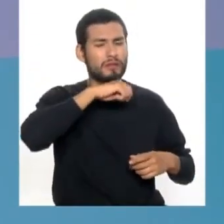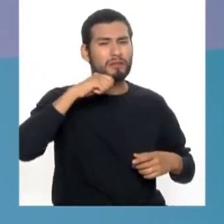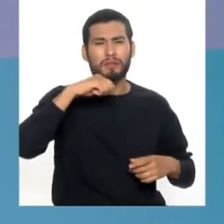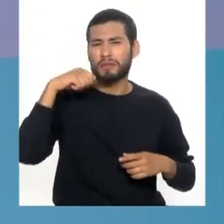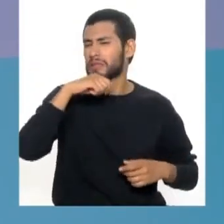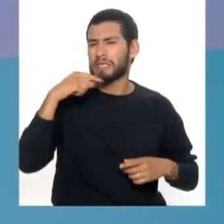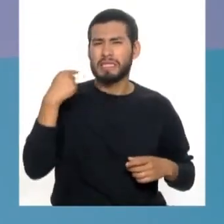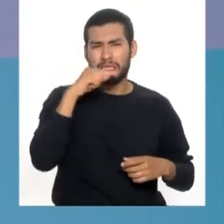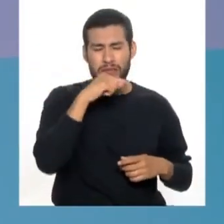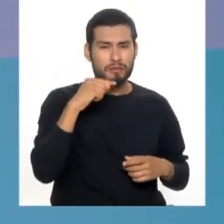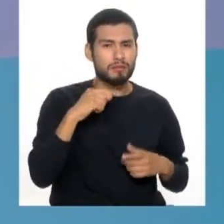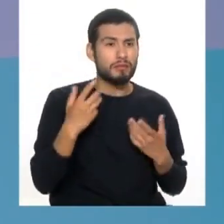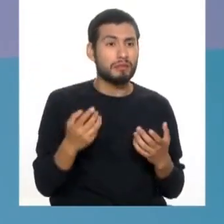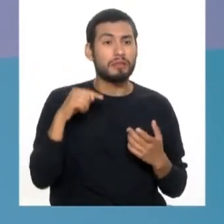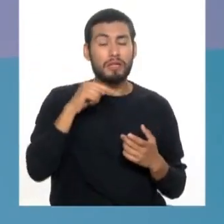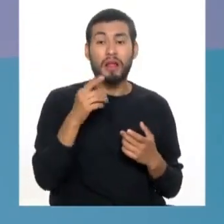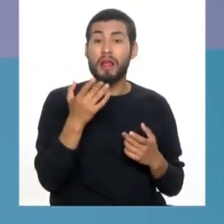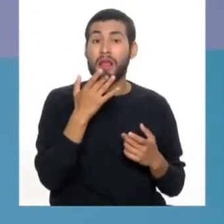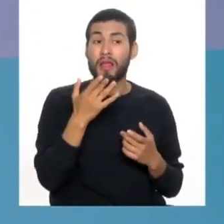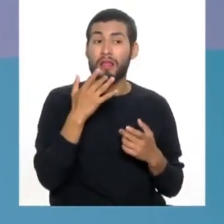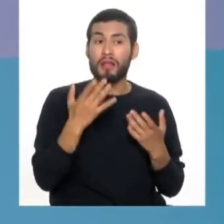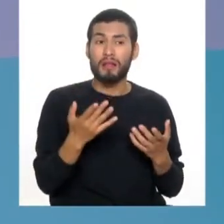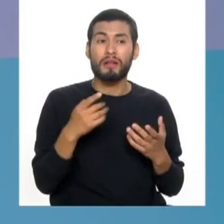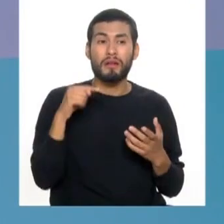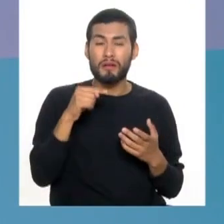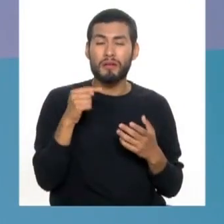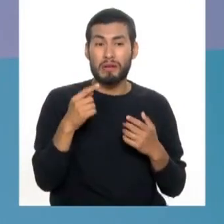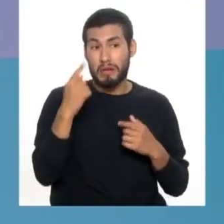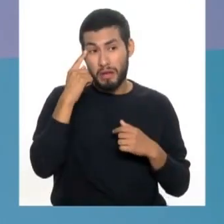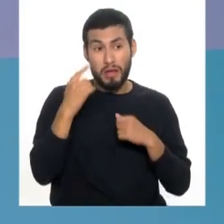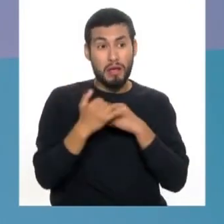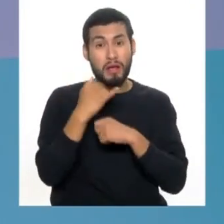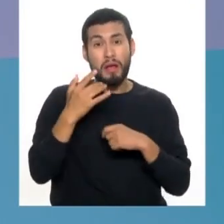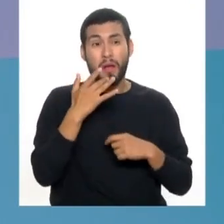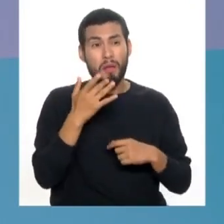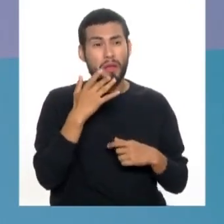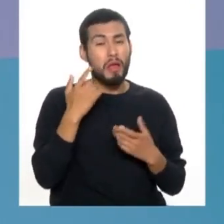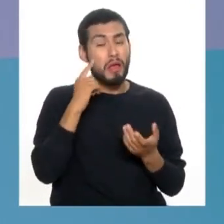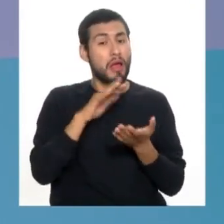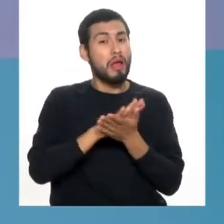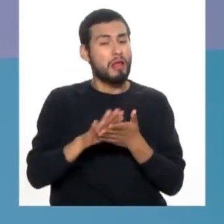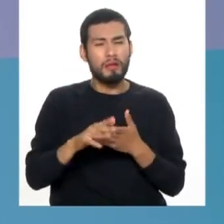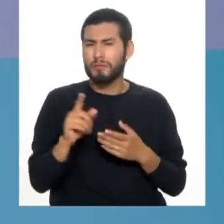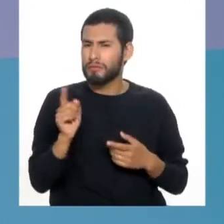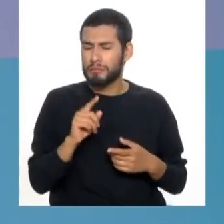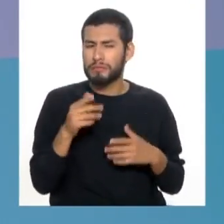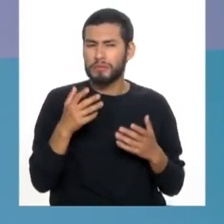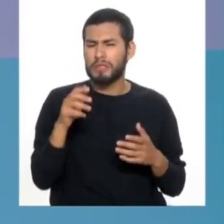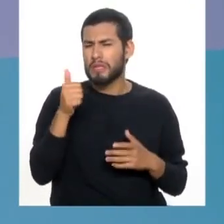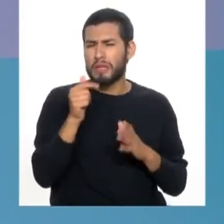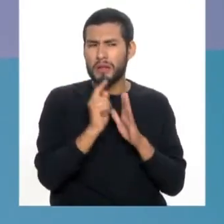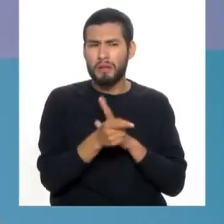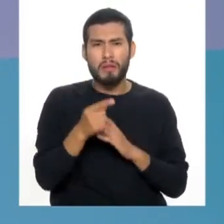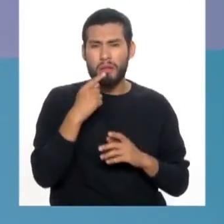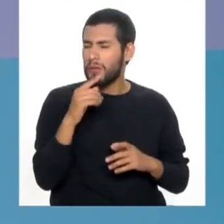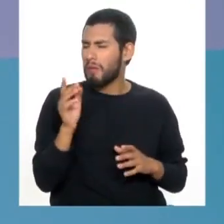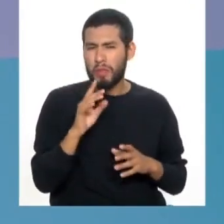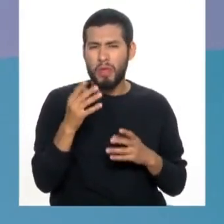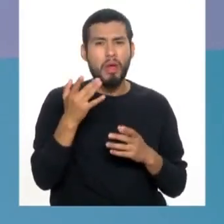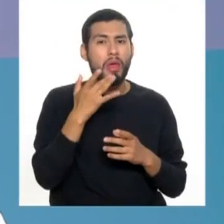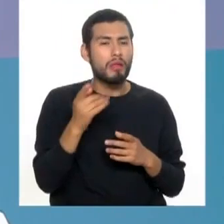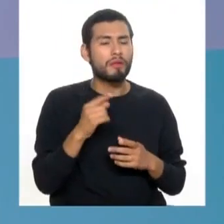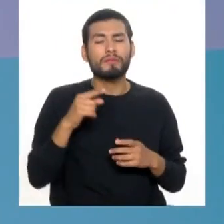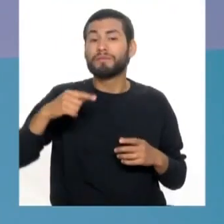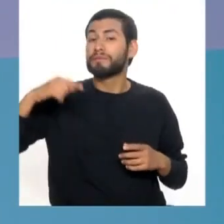cepillo por los dientes y con el sabor, lamentablemente, muy engañoso, pensamos que ya nuestra boca está limpia. Nos demoramos 10 segundos y eso no es así. El